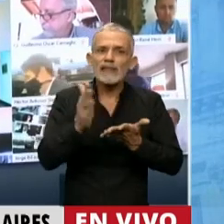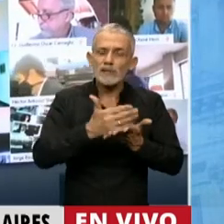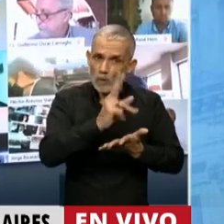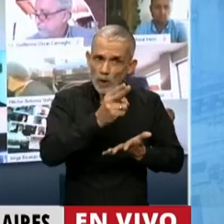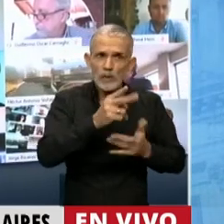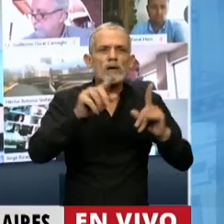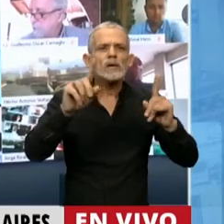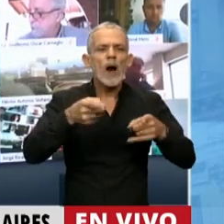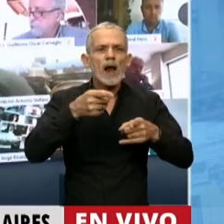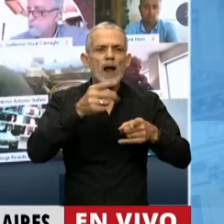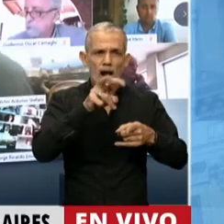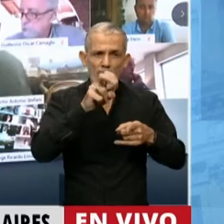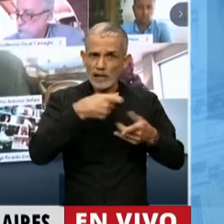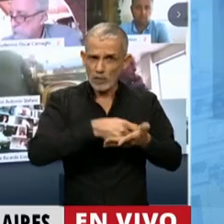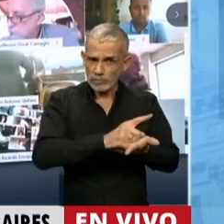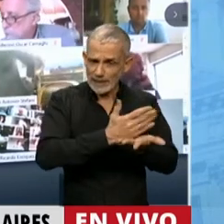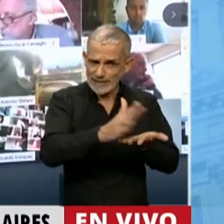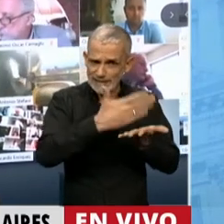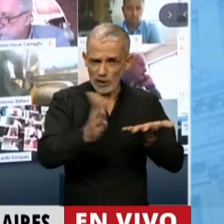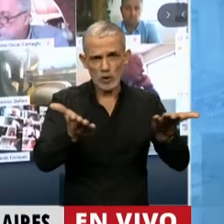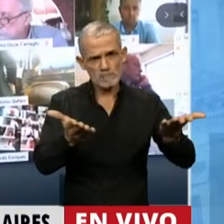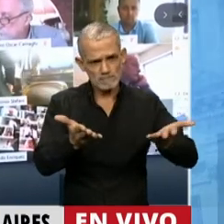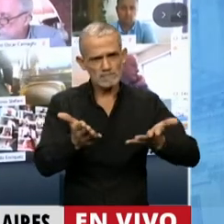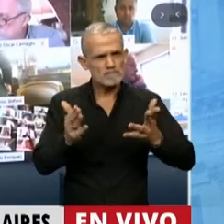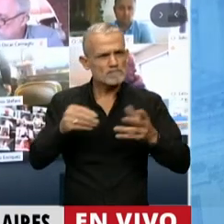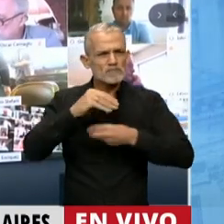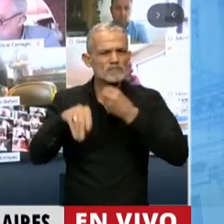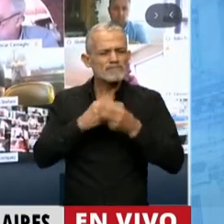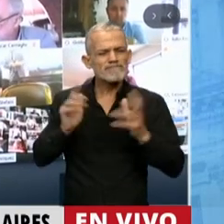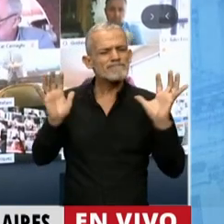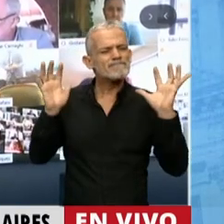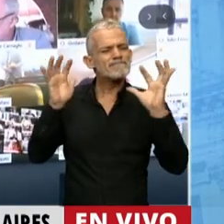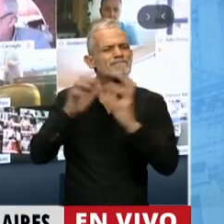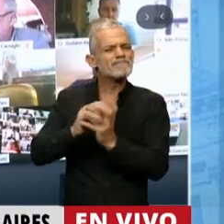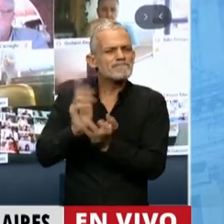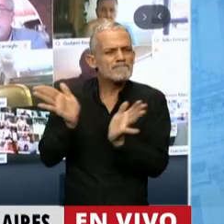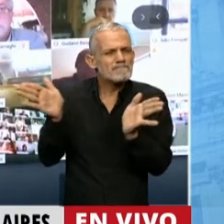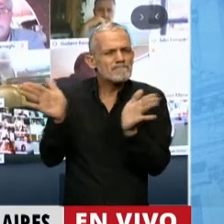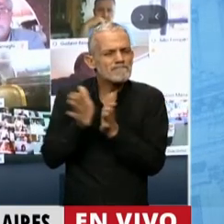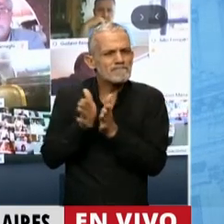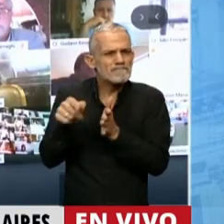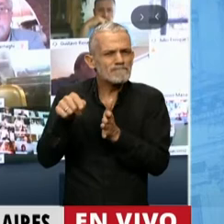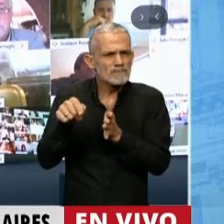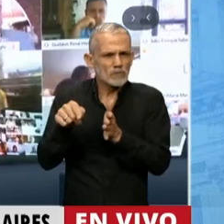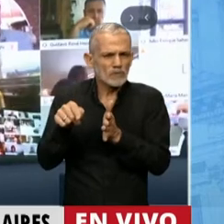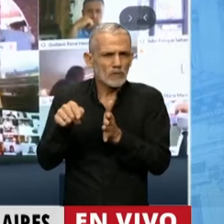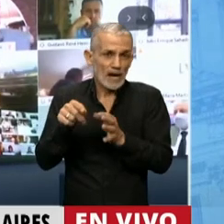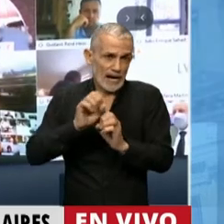aunque están prohibidos, del hacinamiento que cobra doble